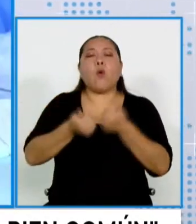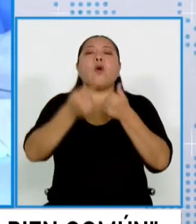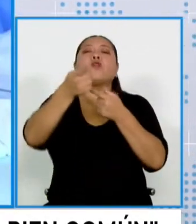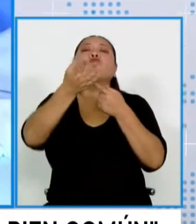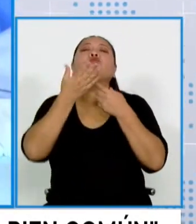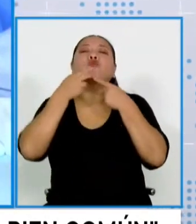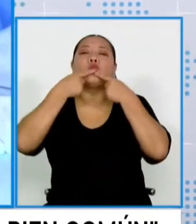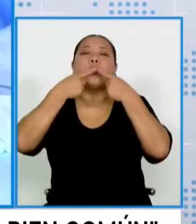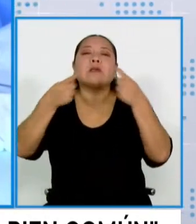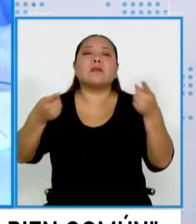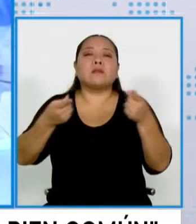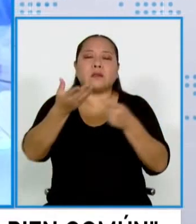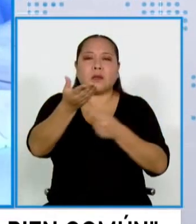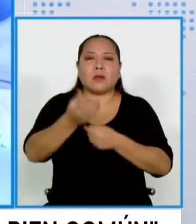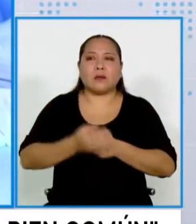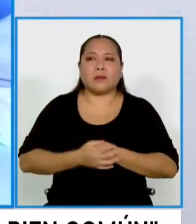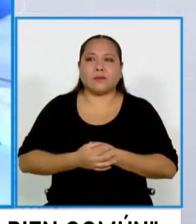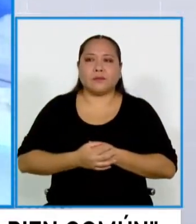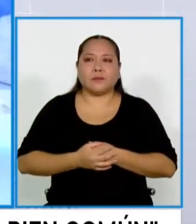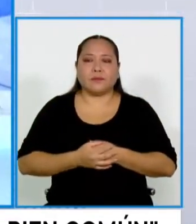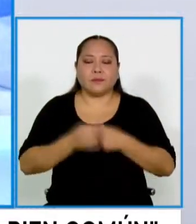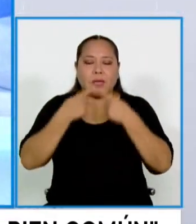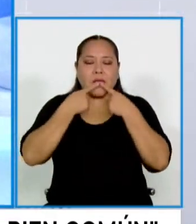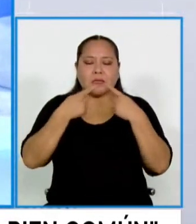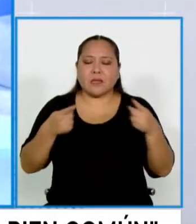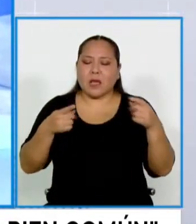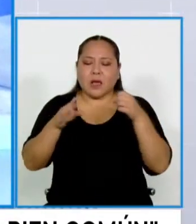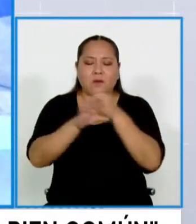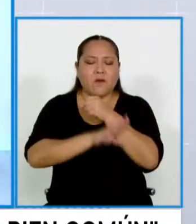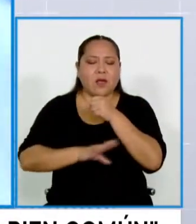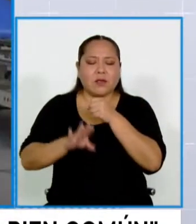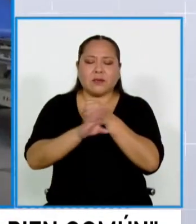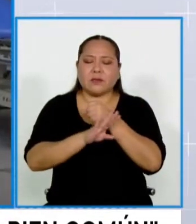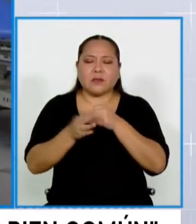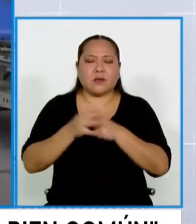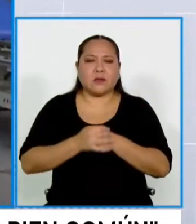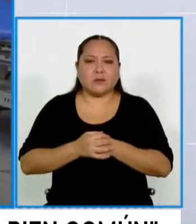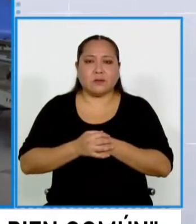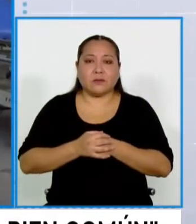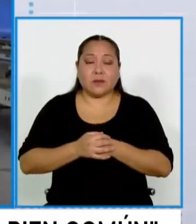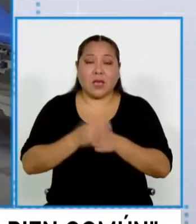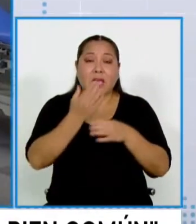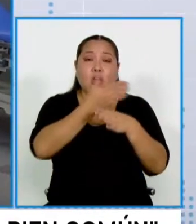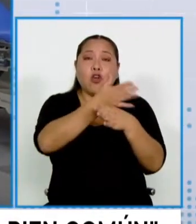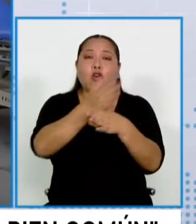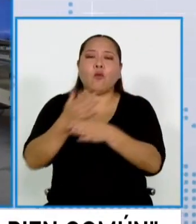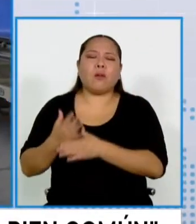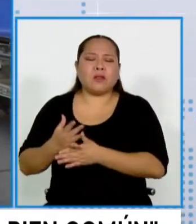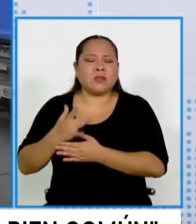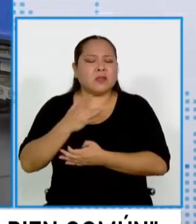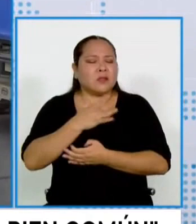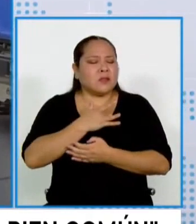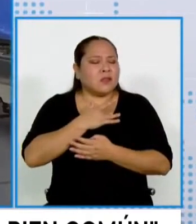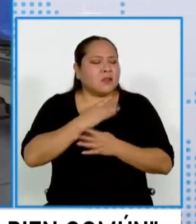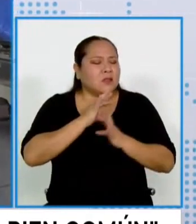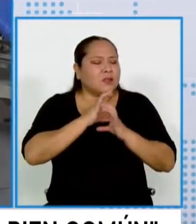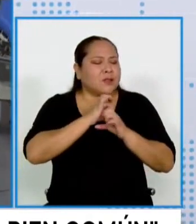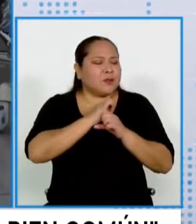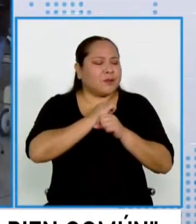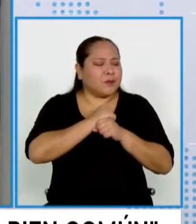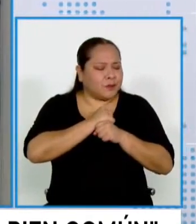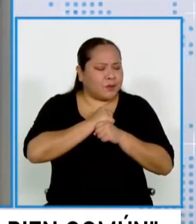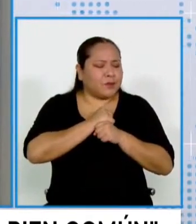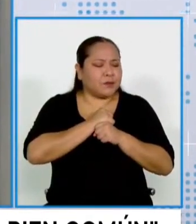mensaje? El mensaje fundamental es que compartimos el dolor, el sufrimiento, que